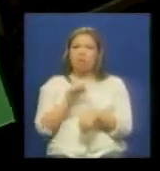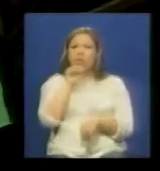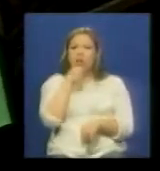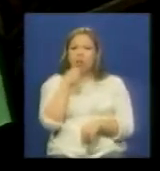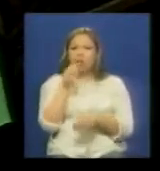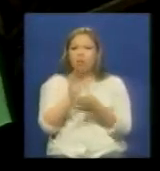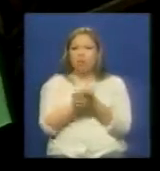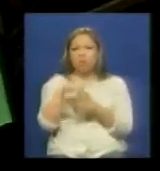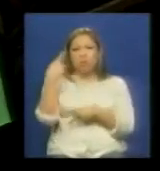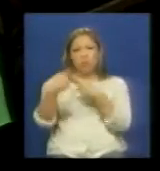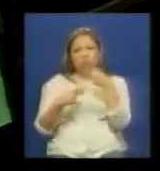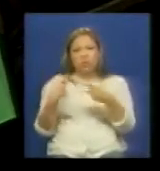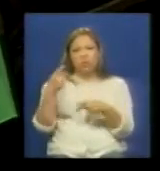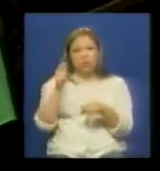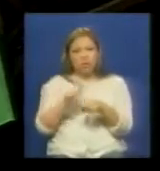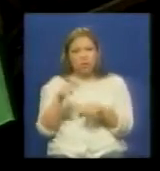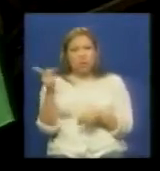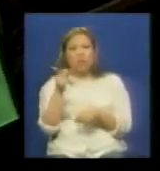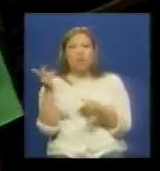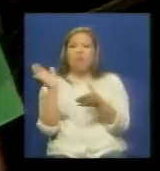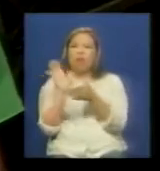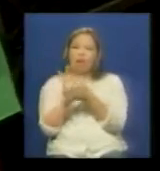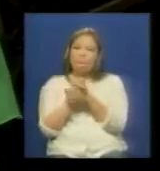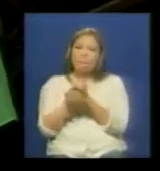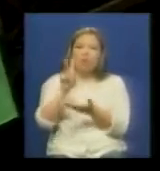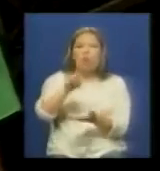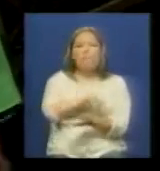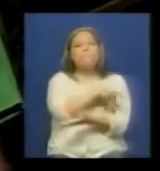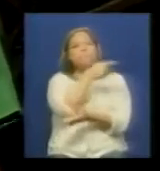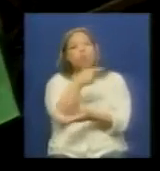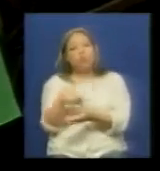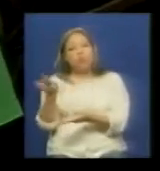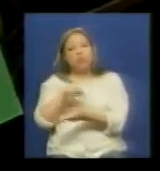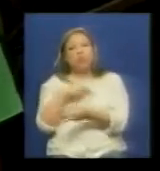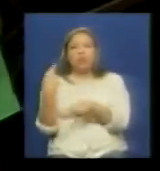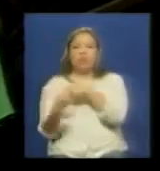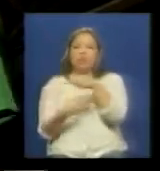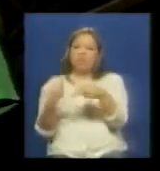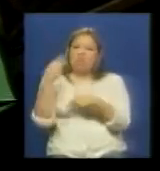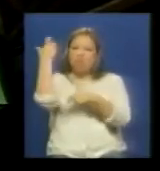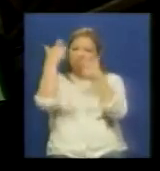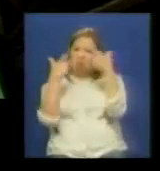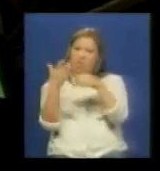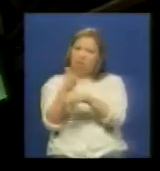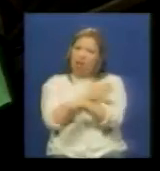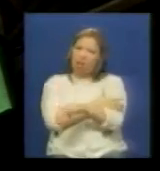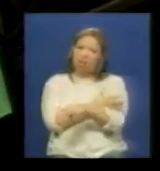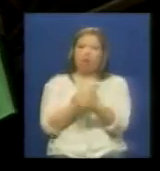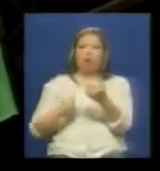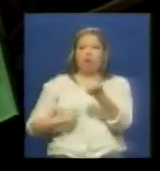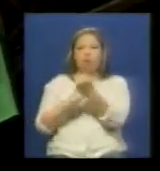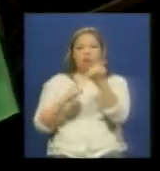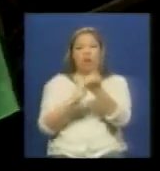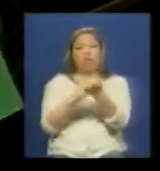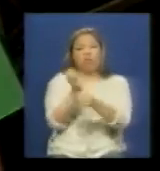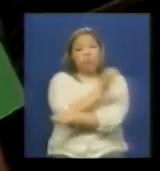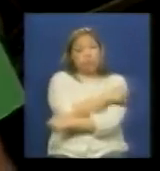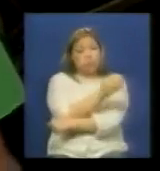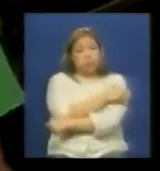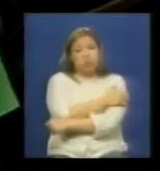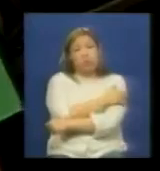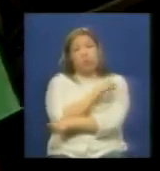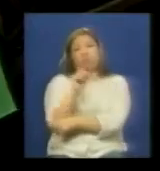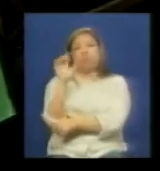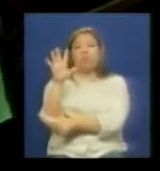profetas de rebelión son esos dos compañeros con ese verbo incendiario rebelde con causa ante una arremetida de la derecha fascista que está